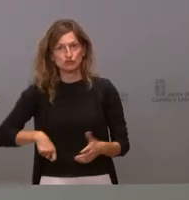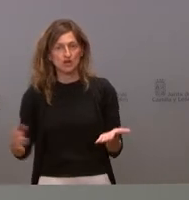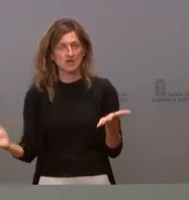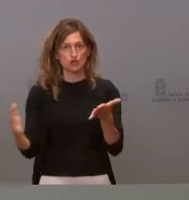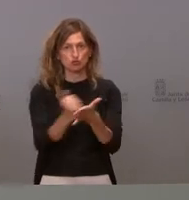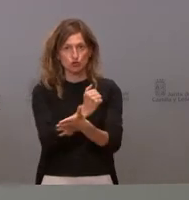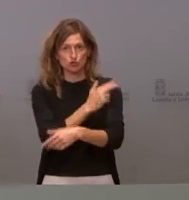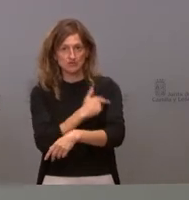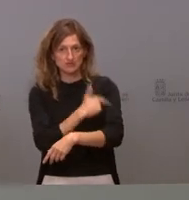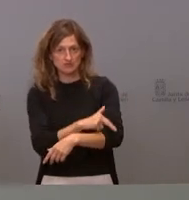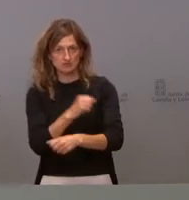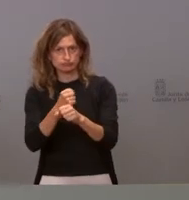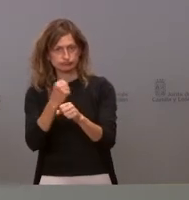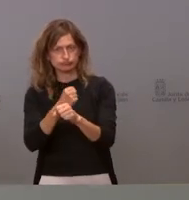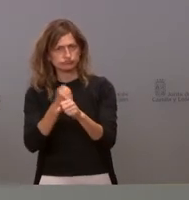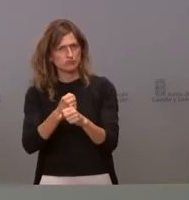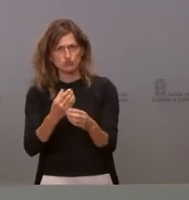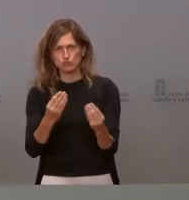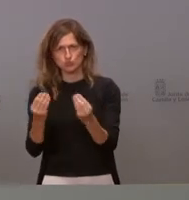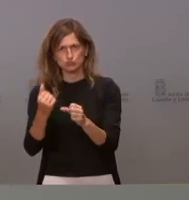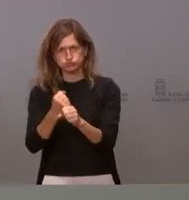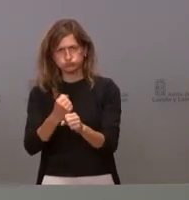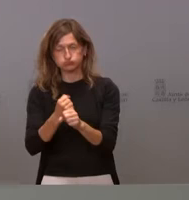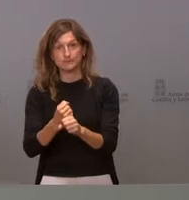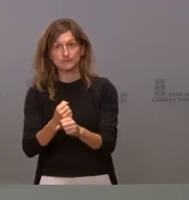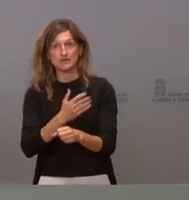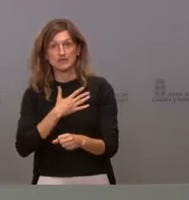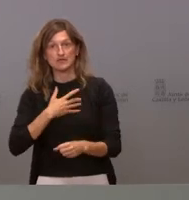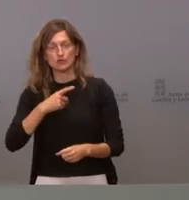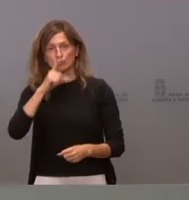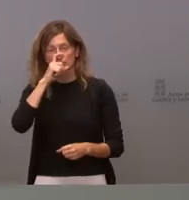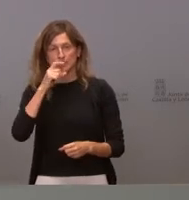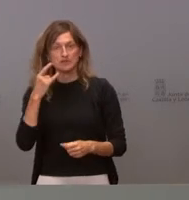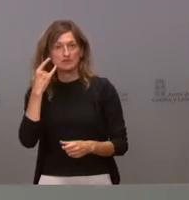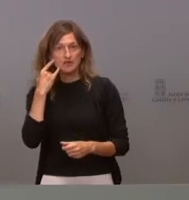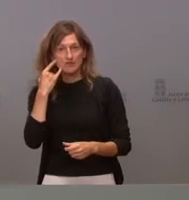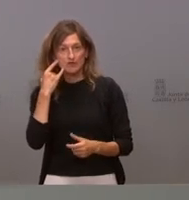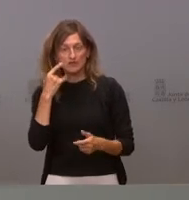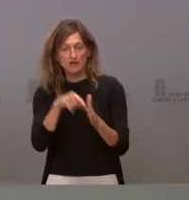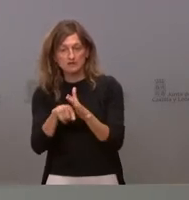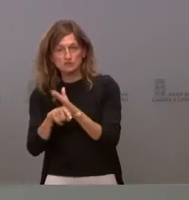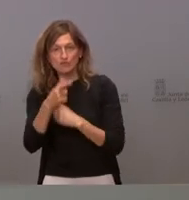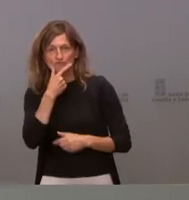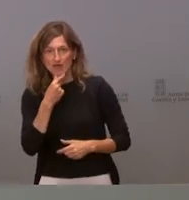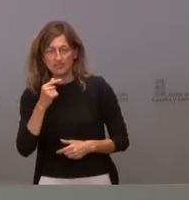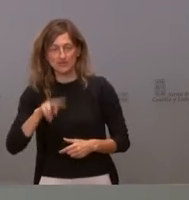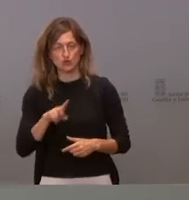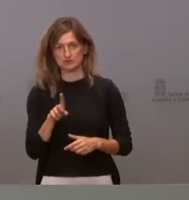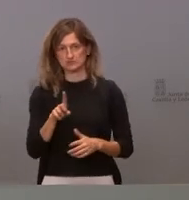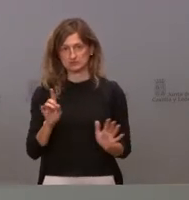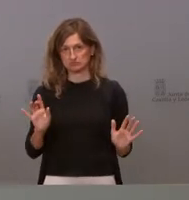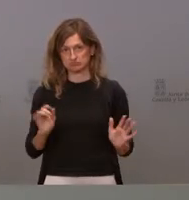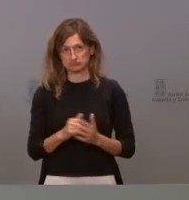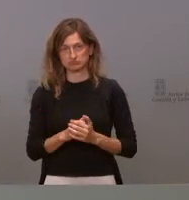sanitarios que están trabajando mucho. Y quiero aquí recordar que la atención telefónica no es fácil, no es fácil y no se puede,